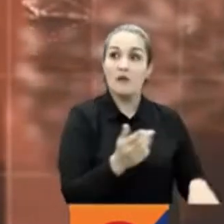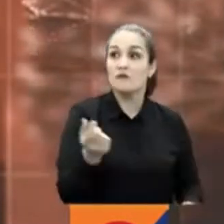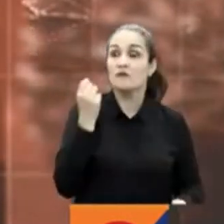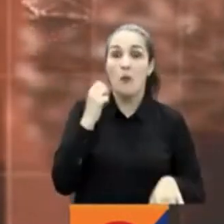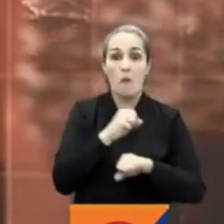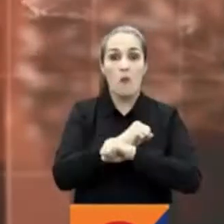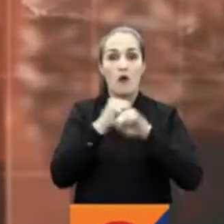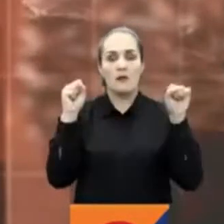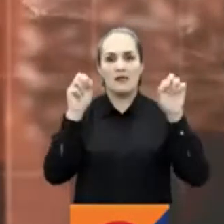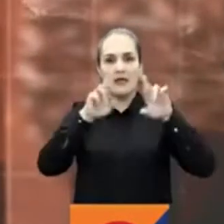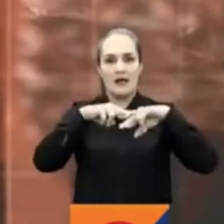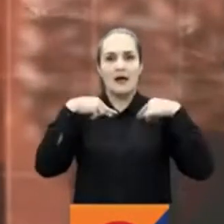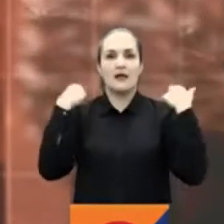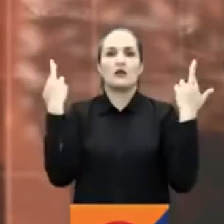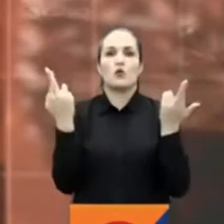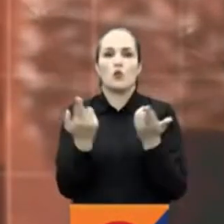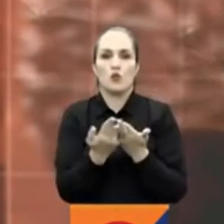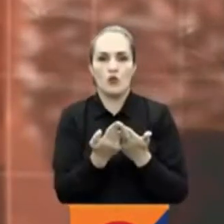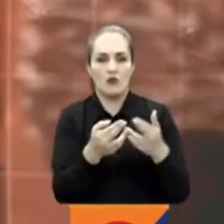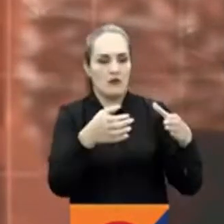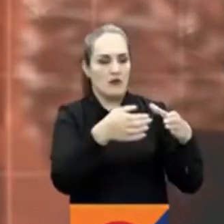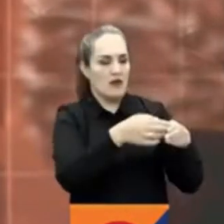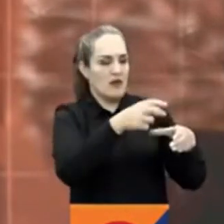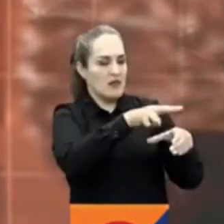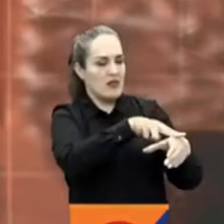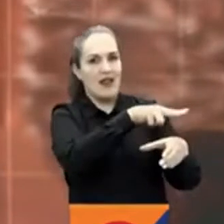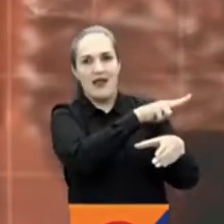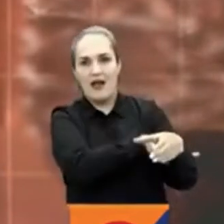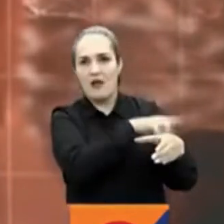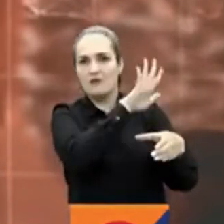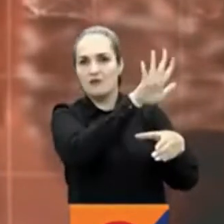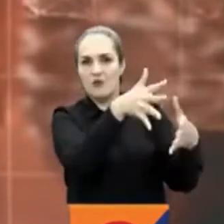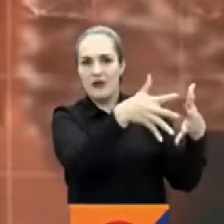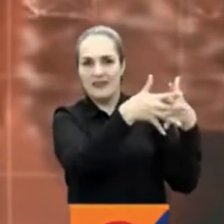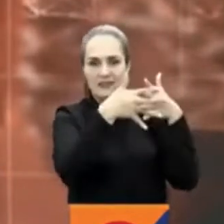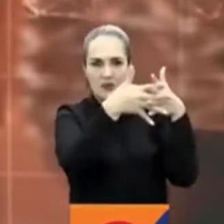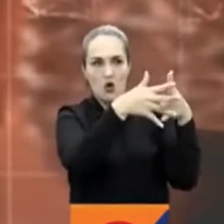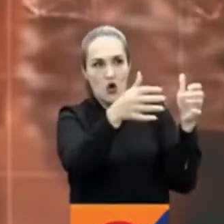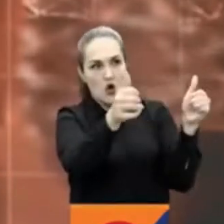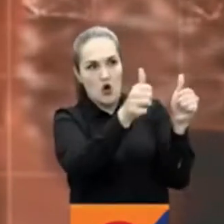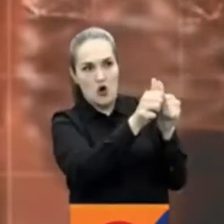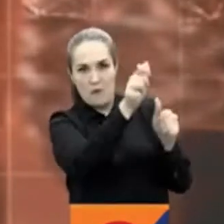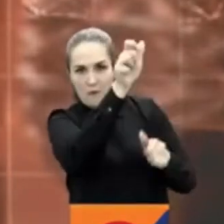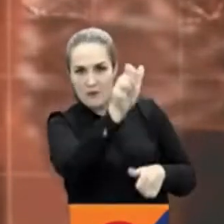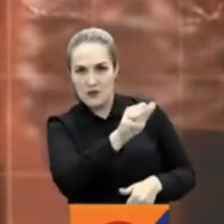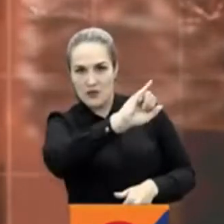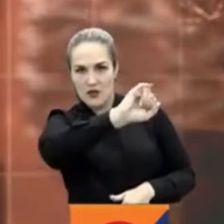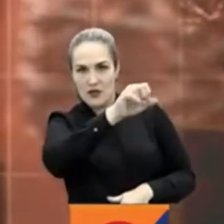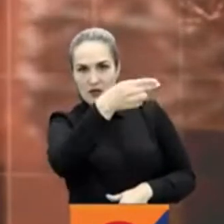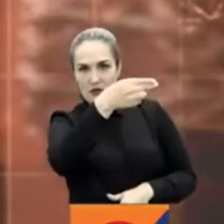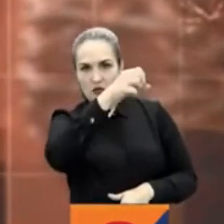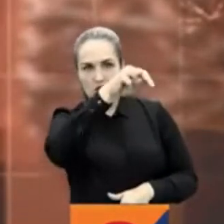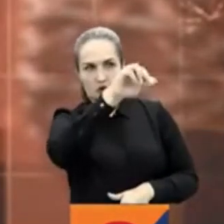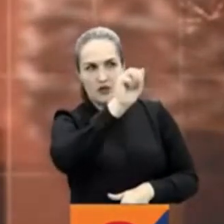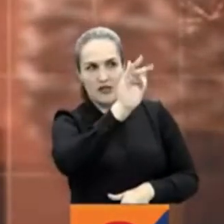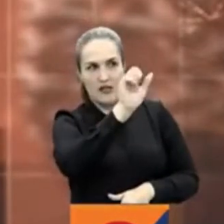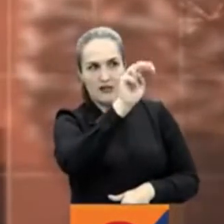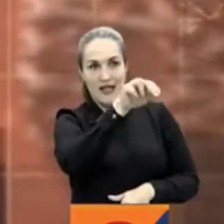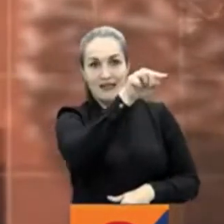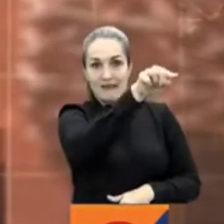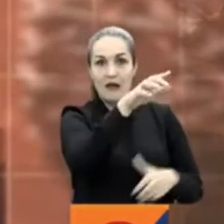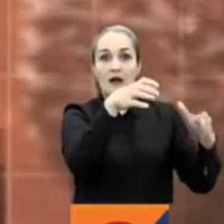Unidos liderada con el asesor adjunto de Seguridad Nacional, Jonathan Feiner, con el gobierno saliente del presidente Iván Duque.